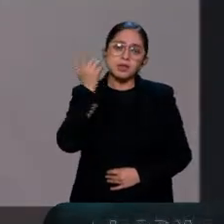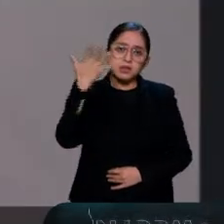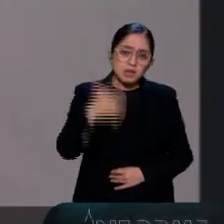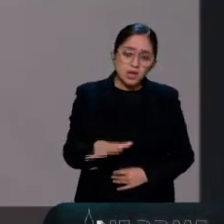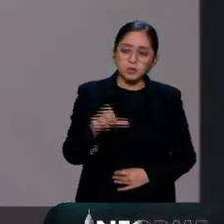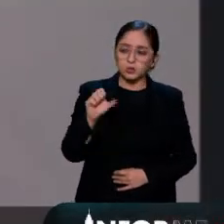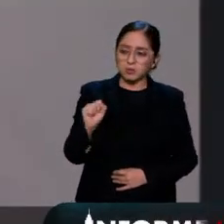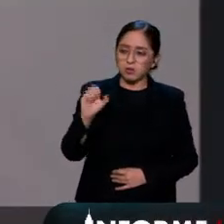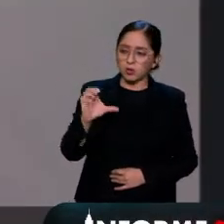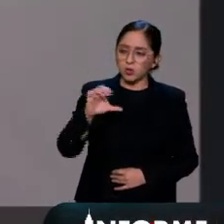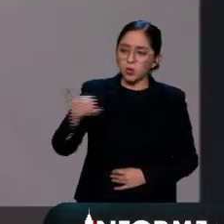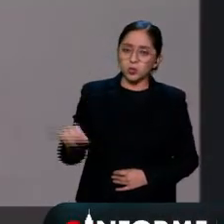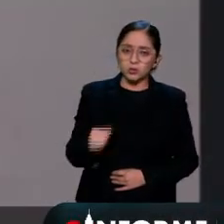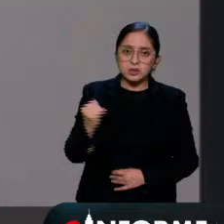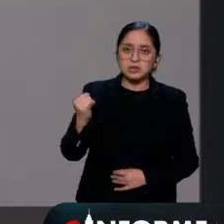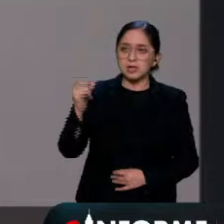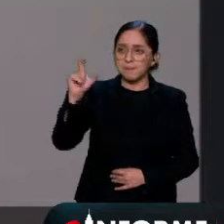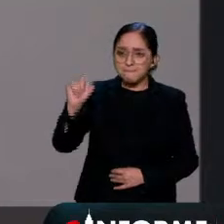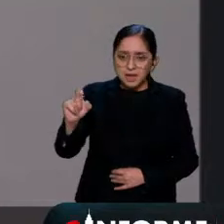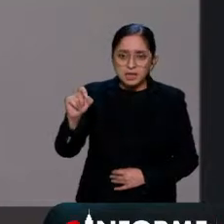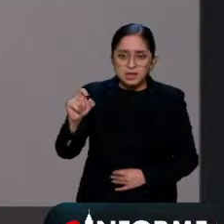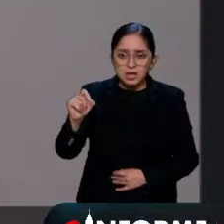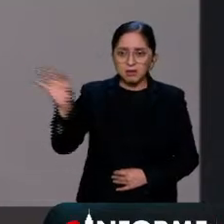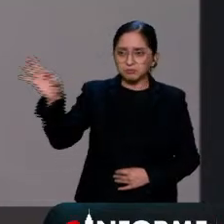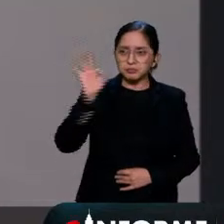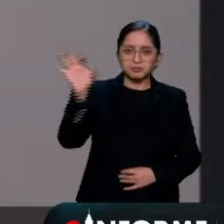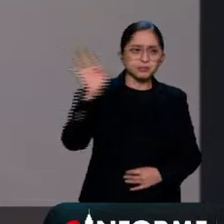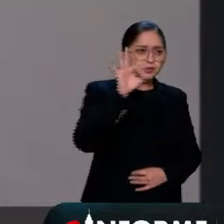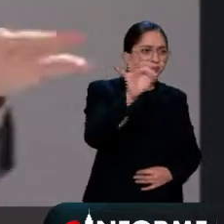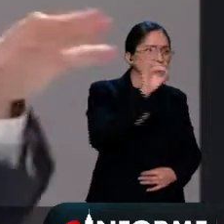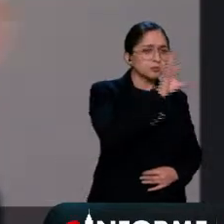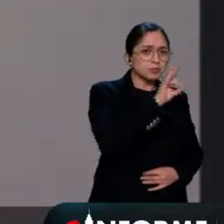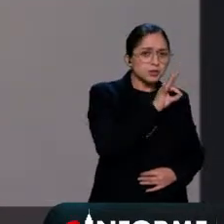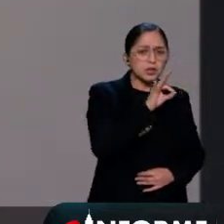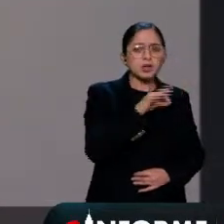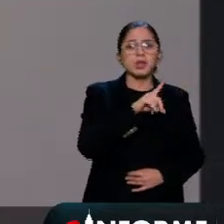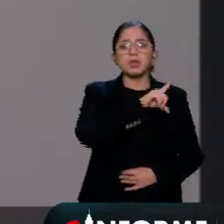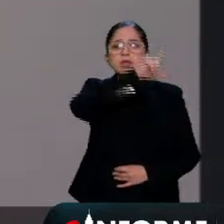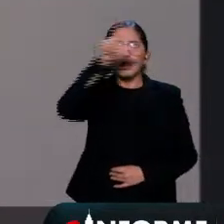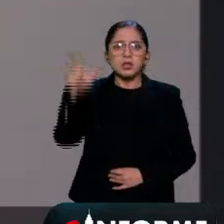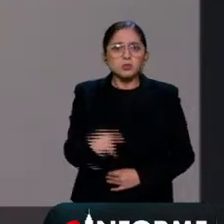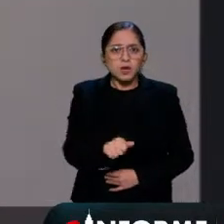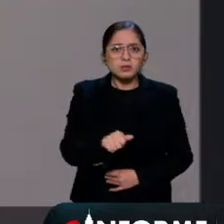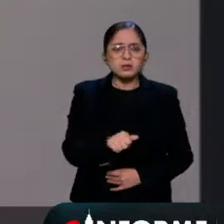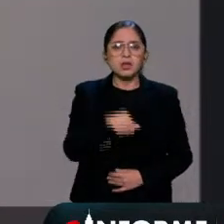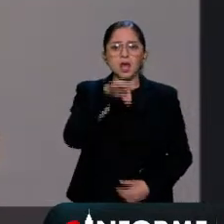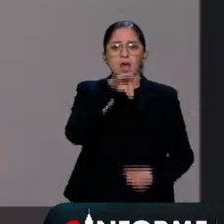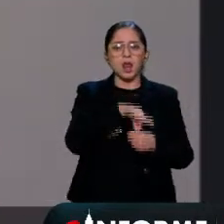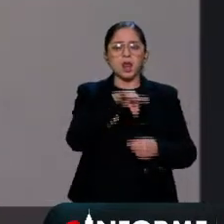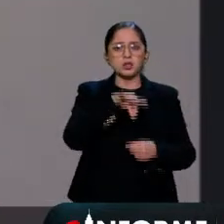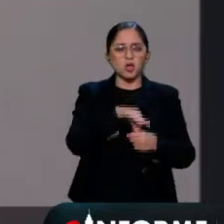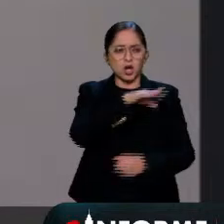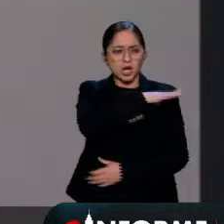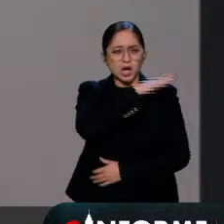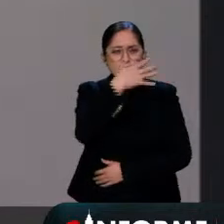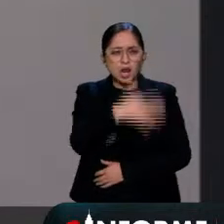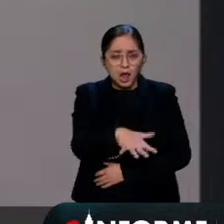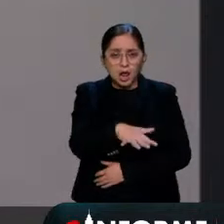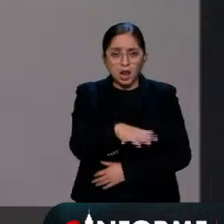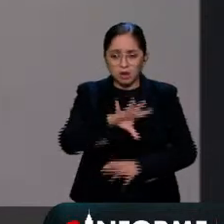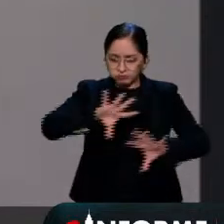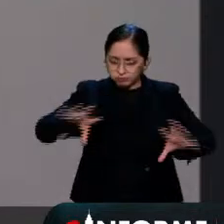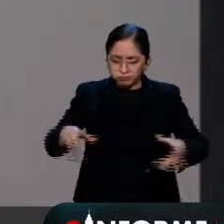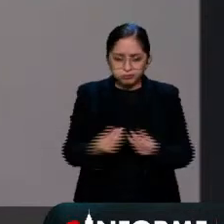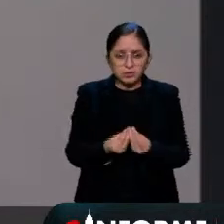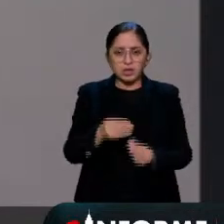Suprema Corte de Justicia otros 20. Y vamos a ir a una elección general para elegir 7.